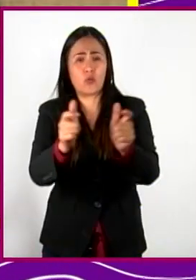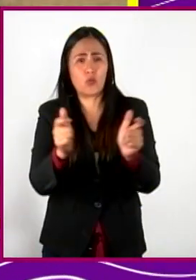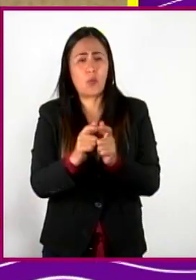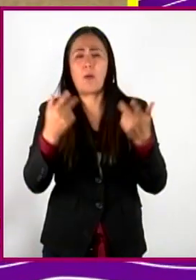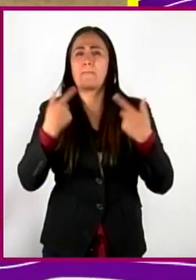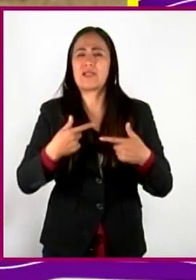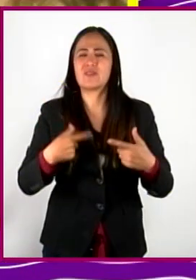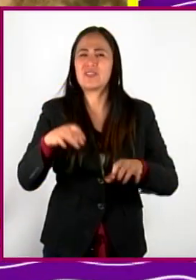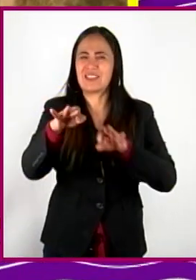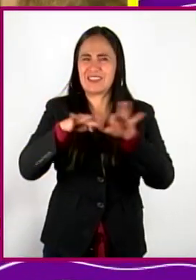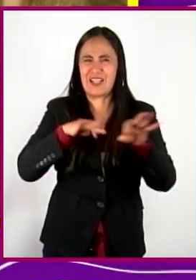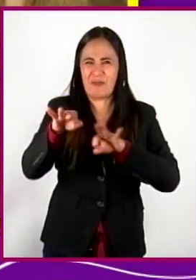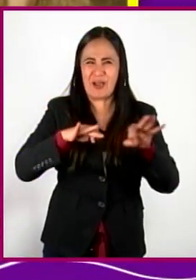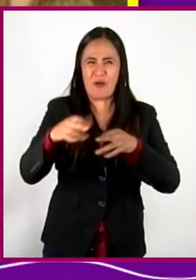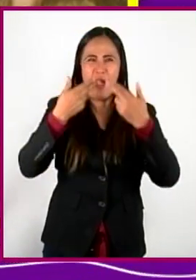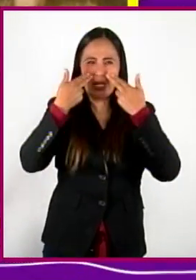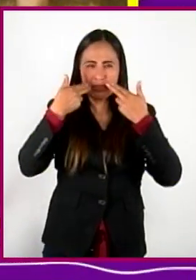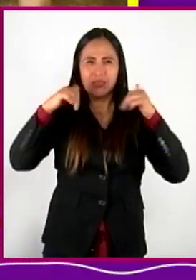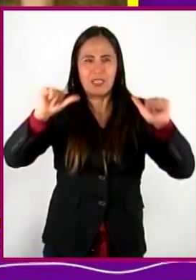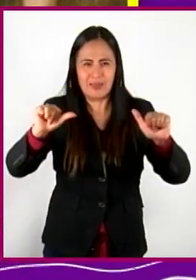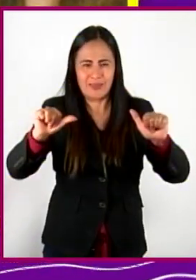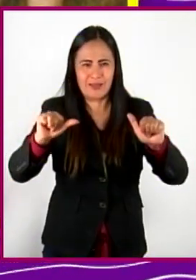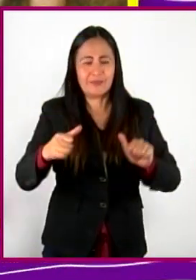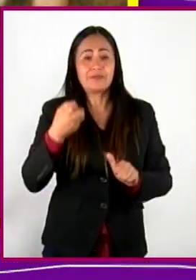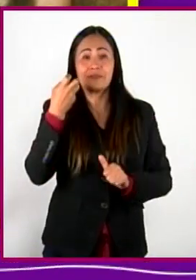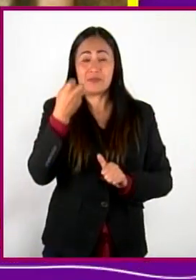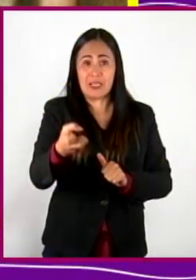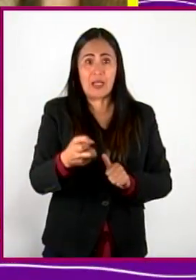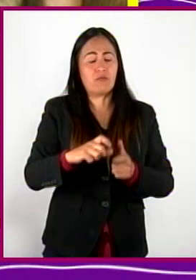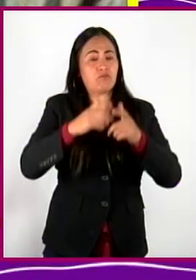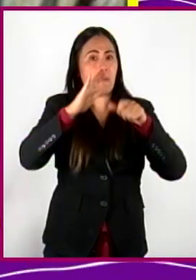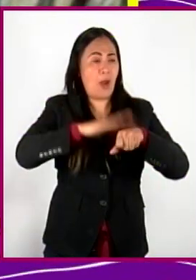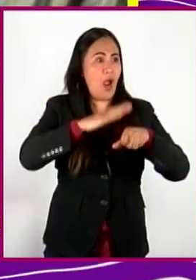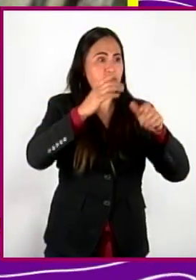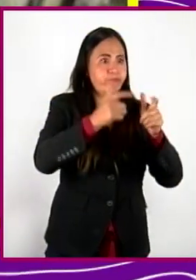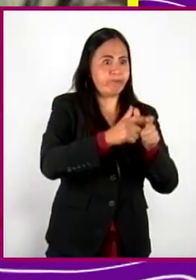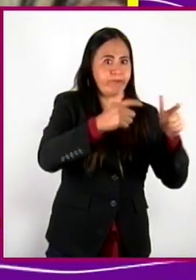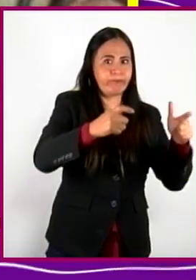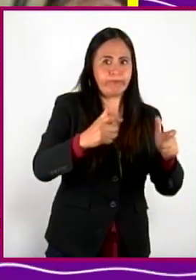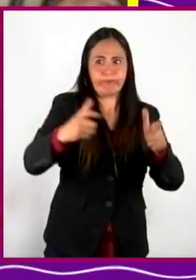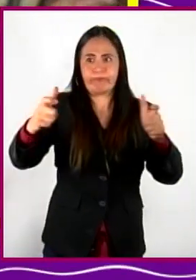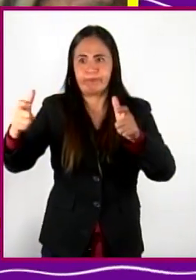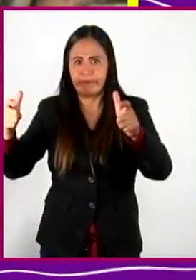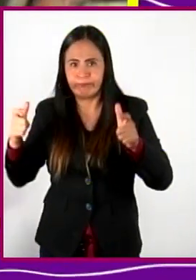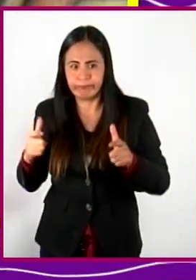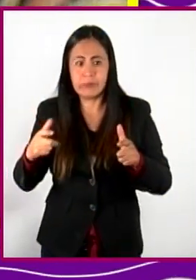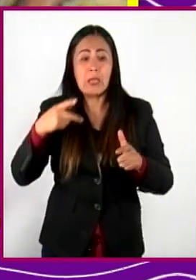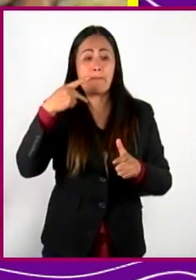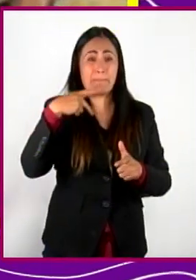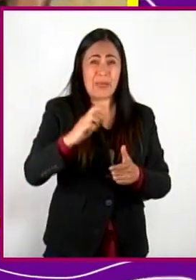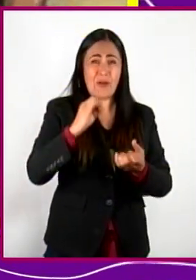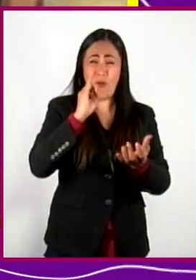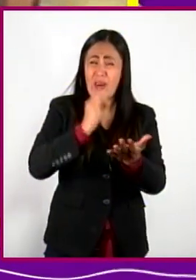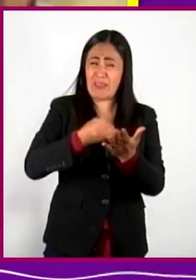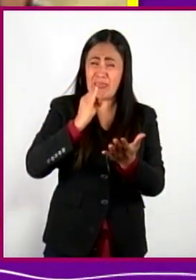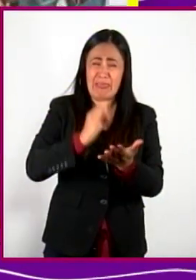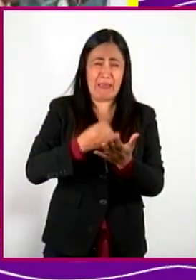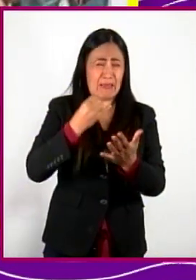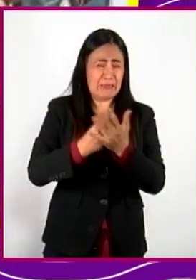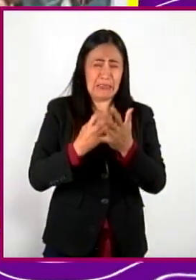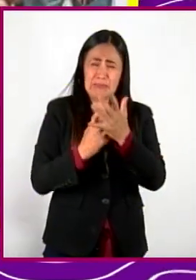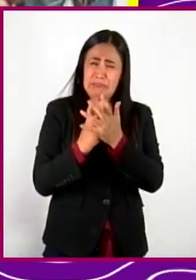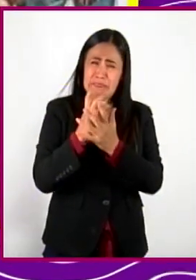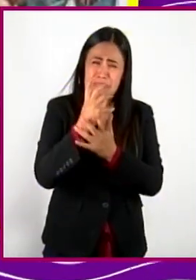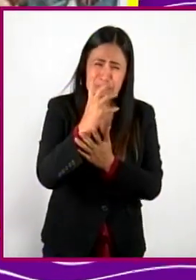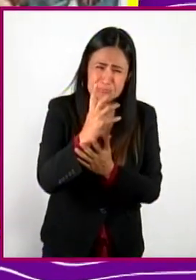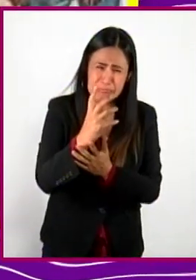las haciendas, que comenzaban a experimentar un auge. No obstante, la excesiva tributación obligaba a los